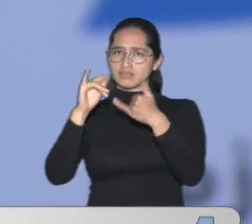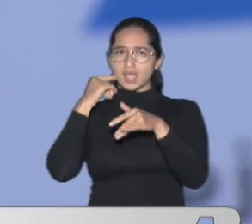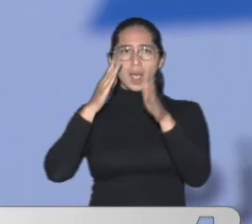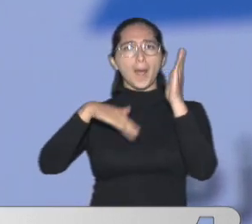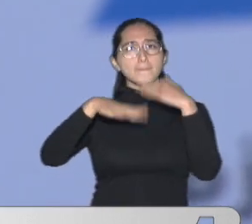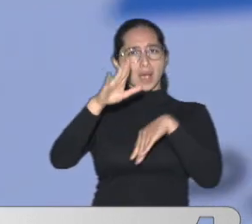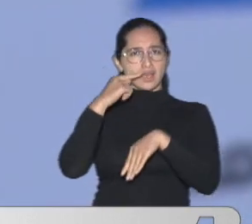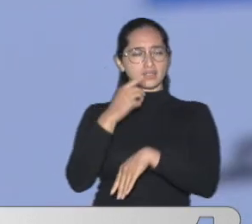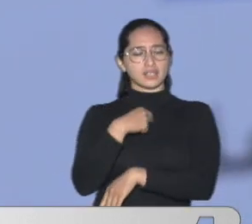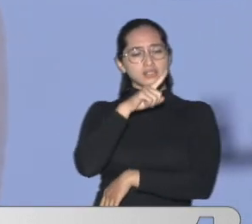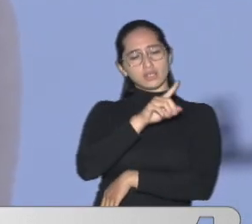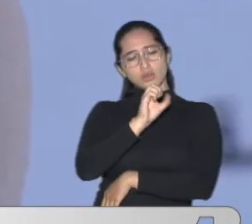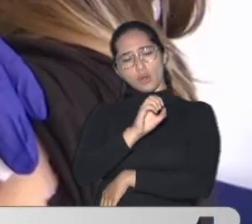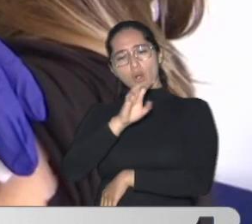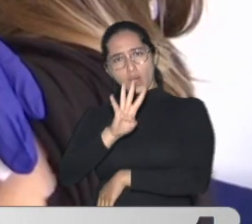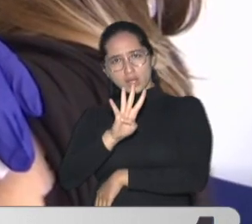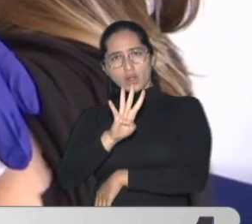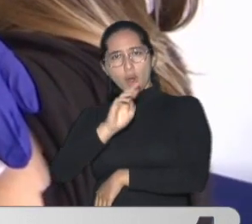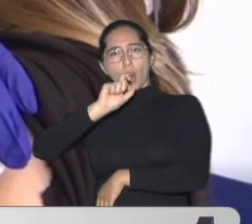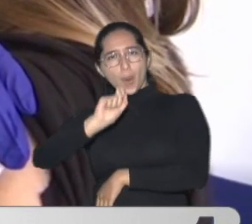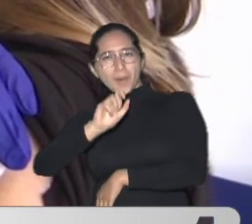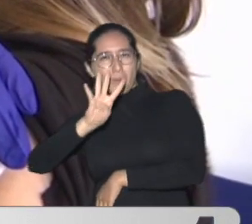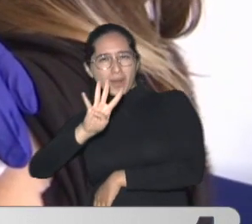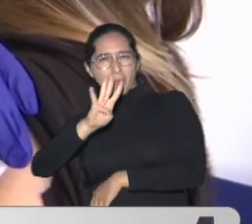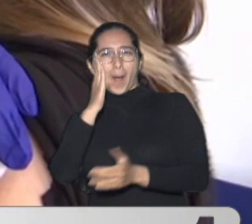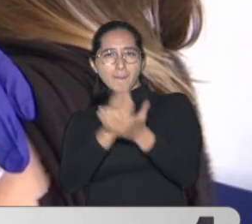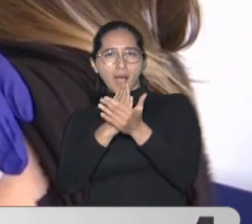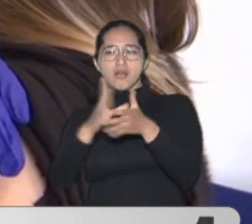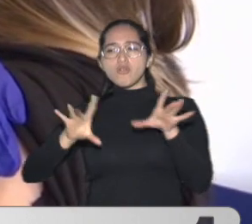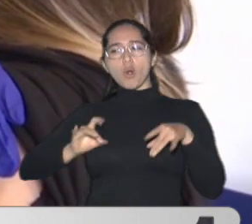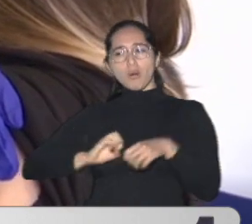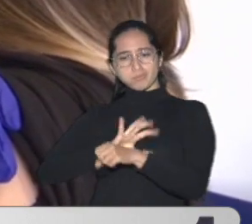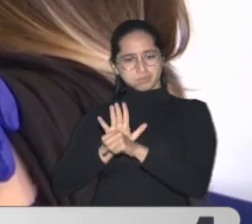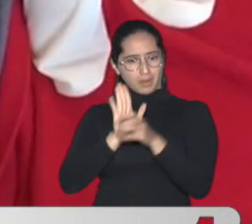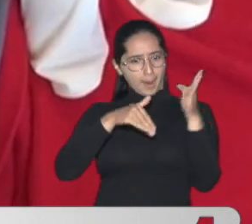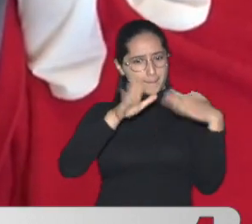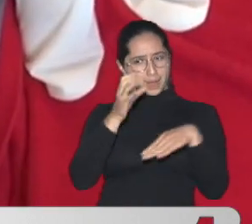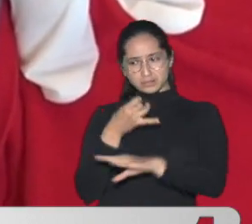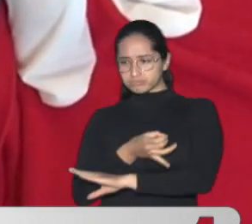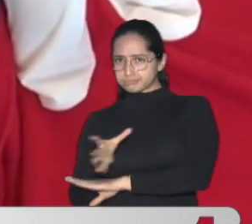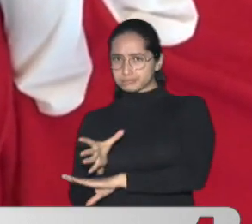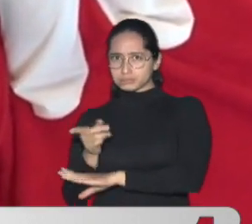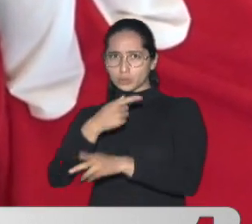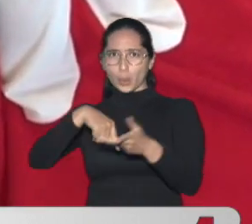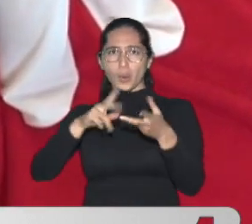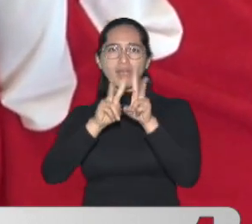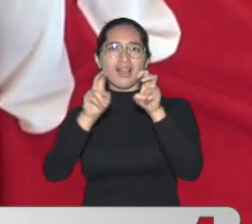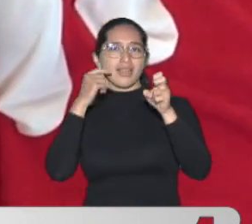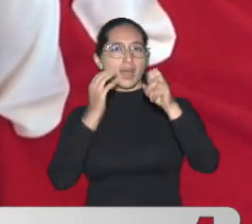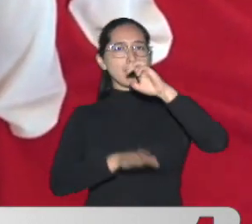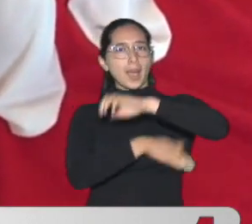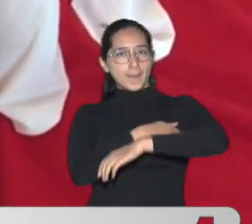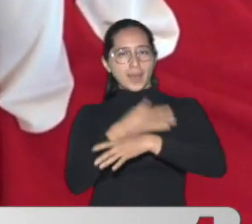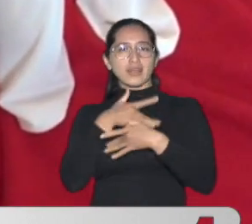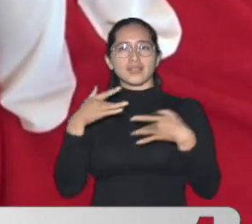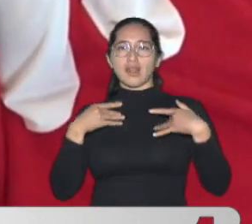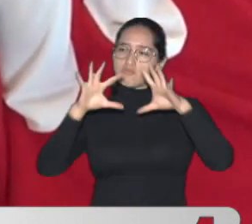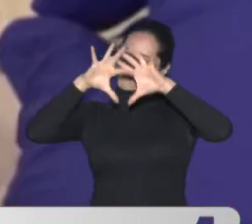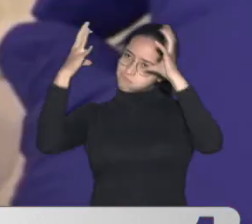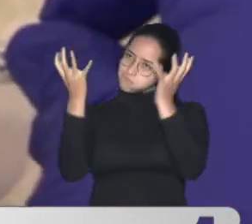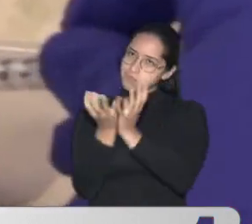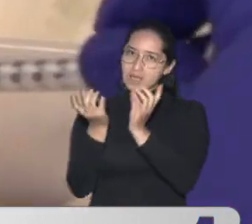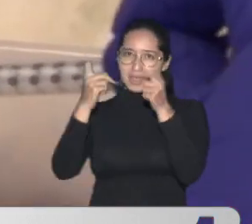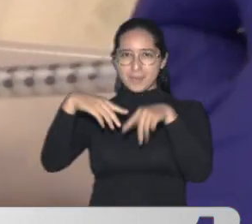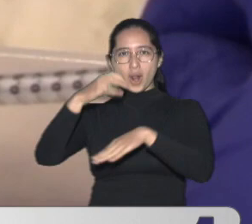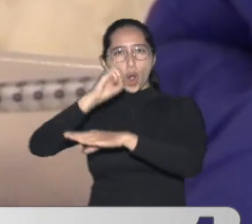,4 millones De casos De esta enfermedad En el planeta Según los datos De los ministerios De salud globales Y de la organización Mundial de la salud